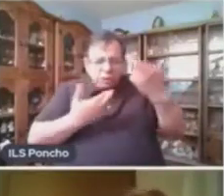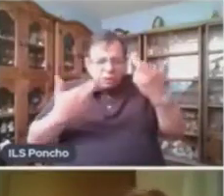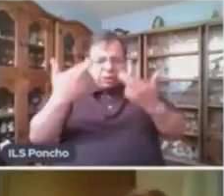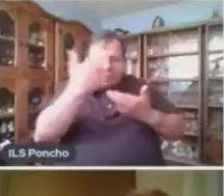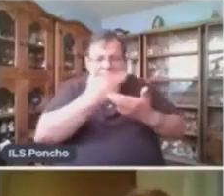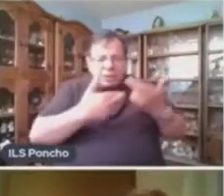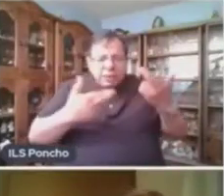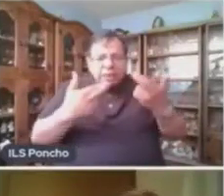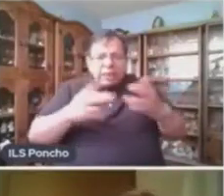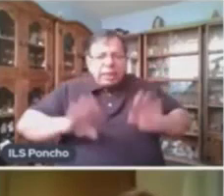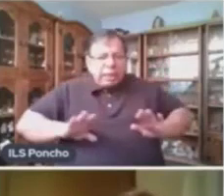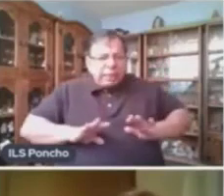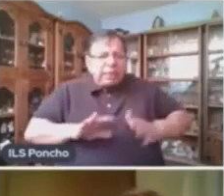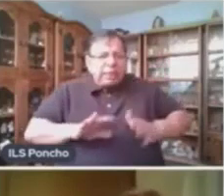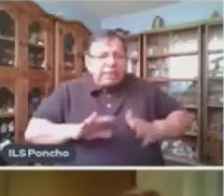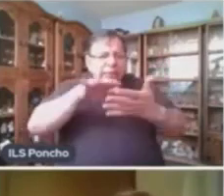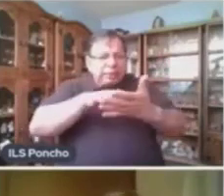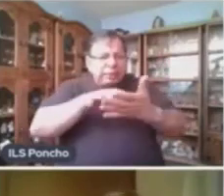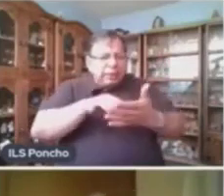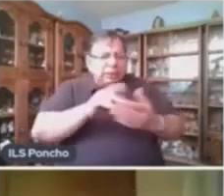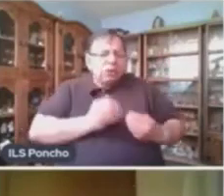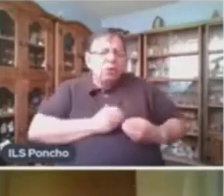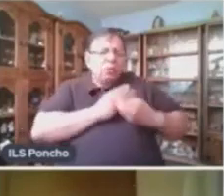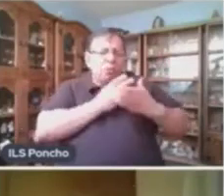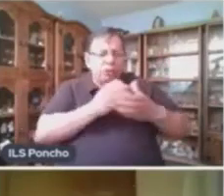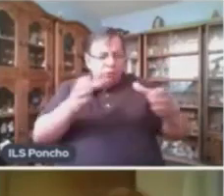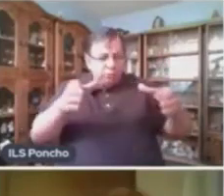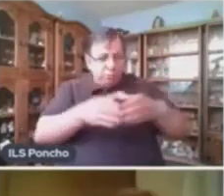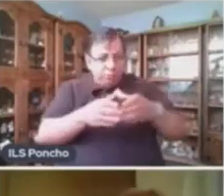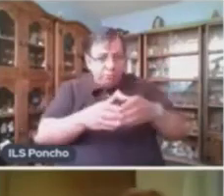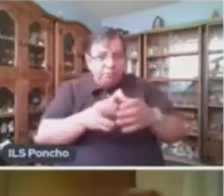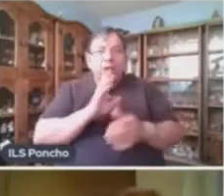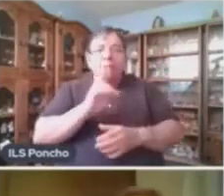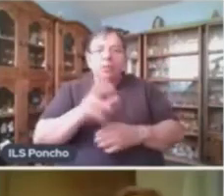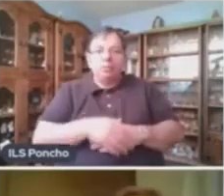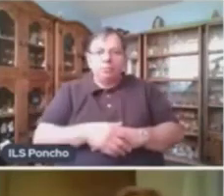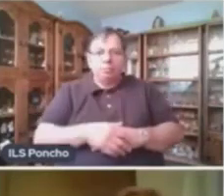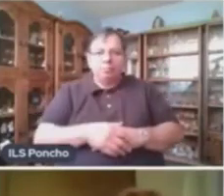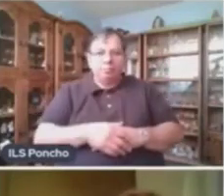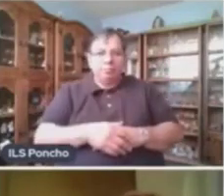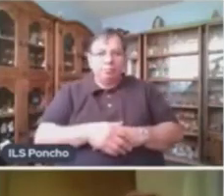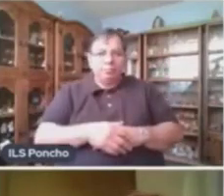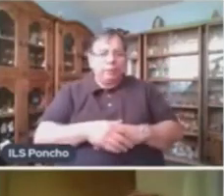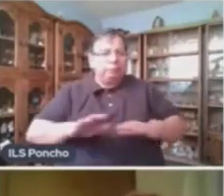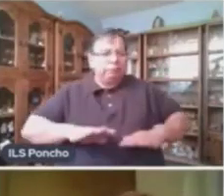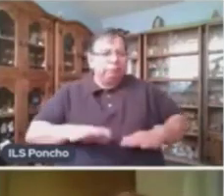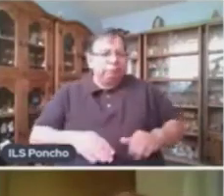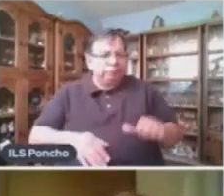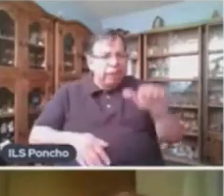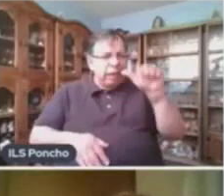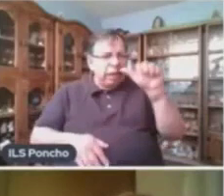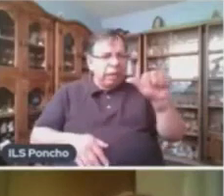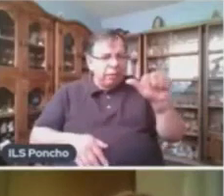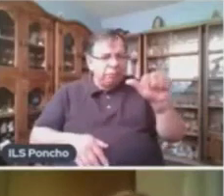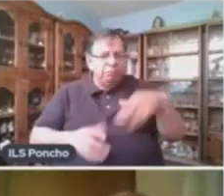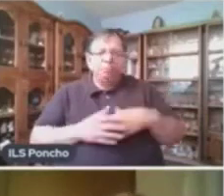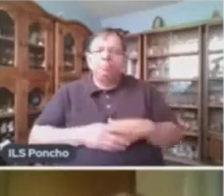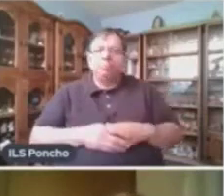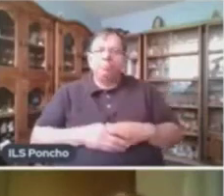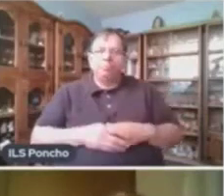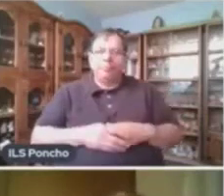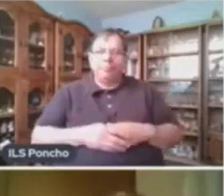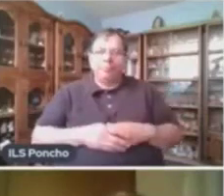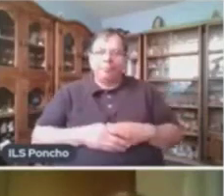poético Aquí tenemos la respuesta que es el tipo A Bien, lo primero que